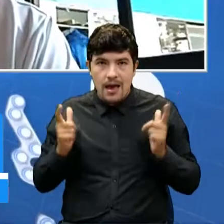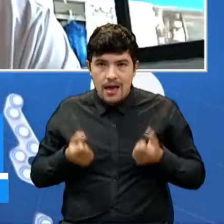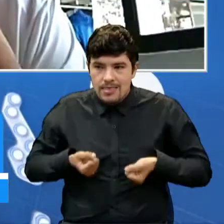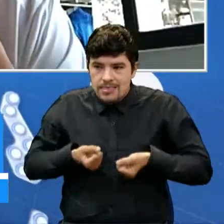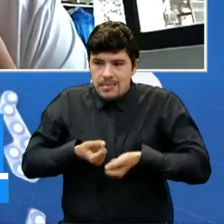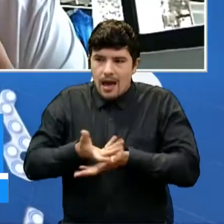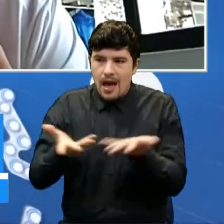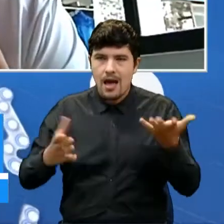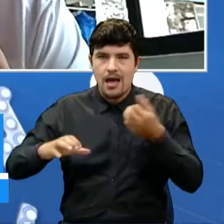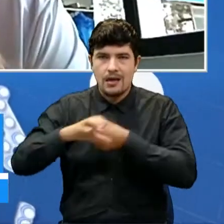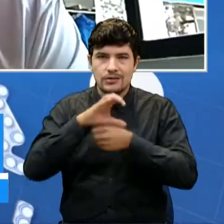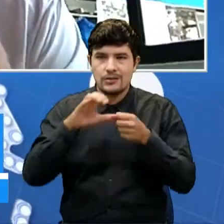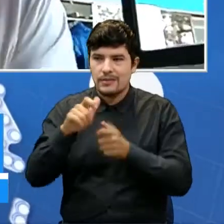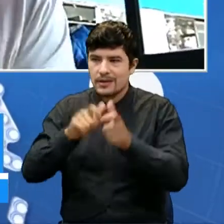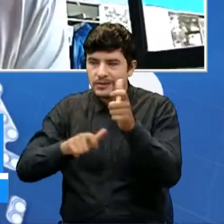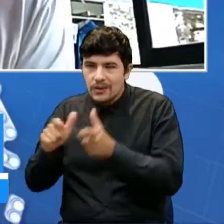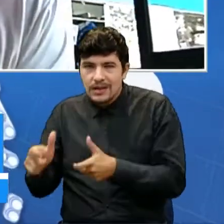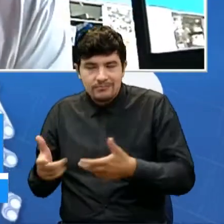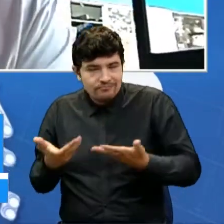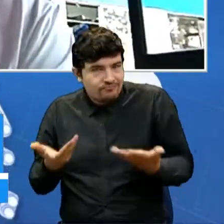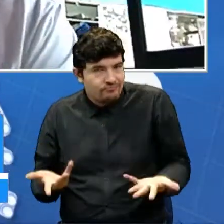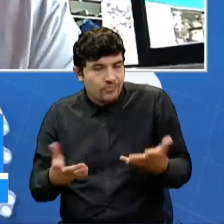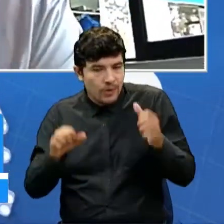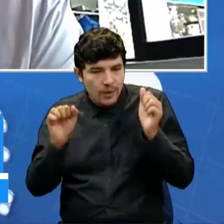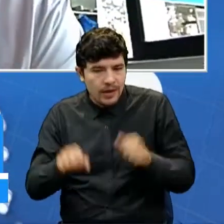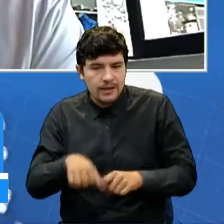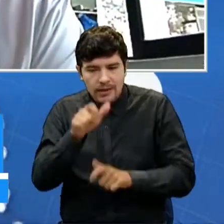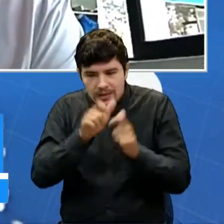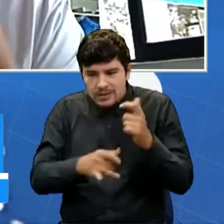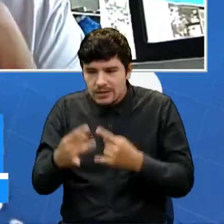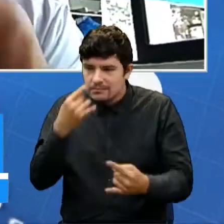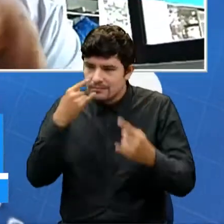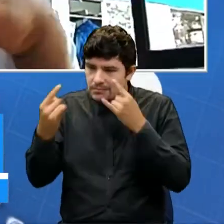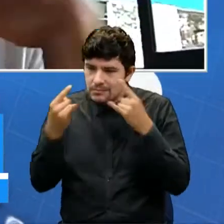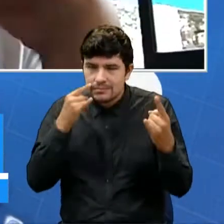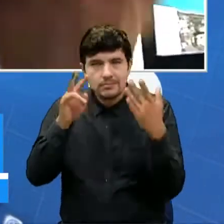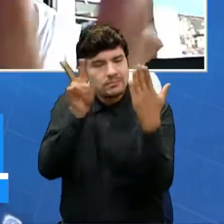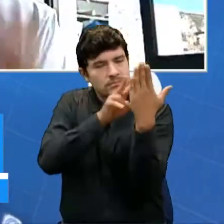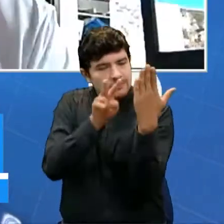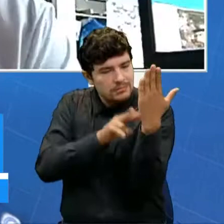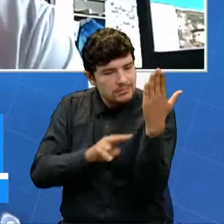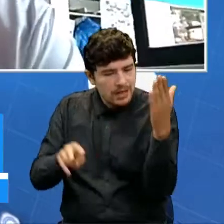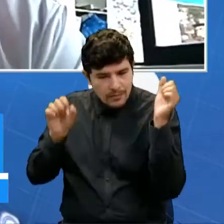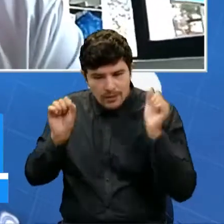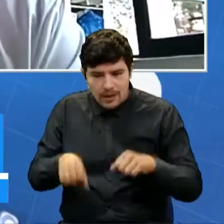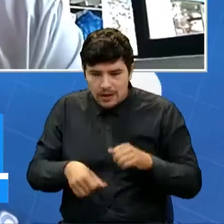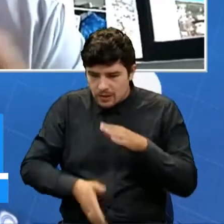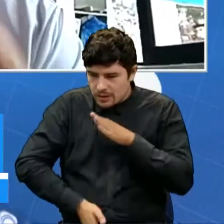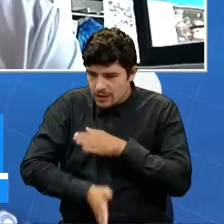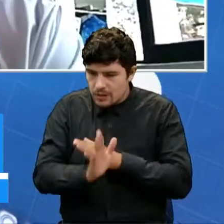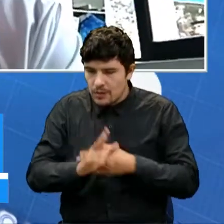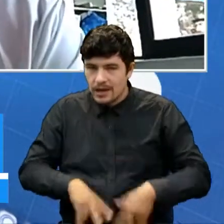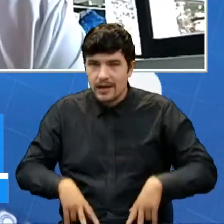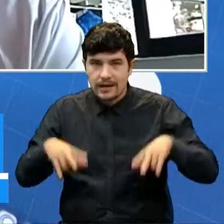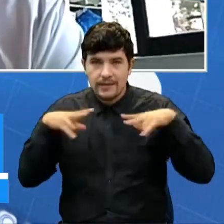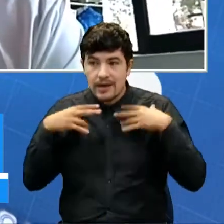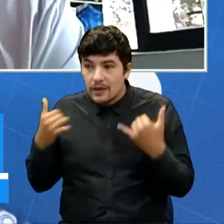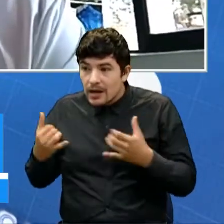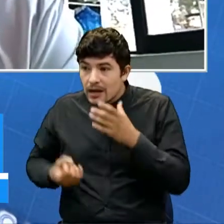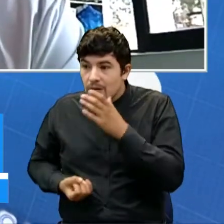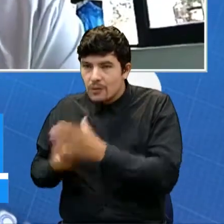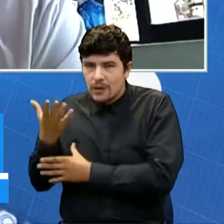la ciudad una forma diferente de reintegrarnos a la vida, a esta nueva